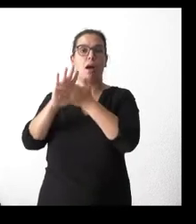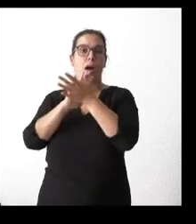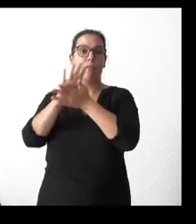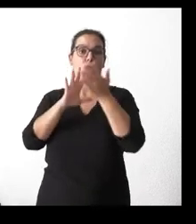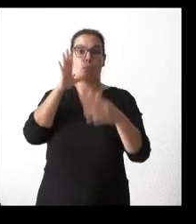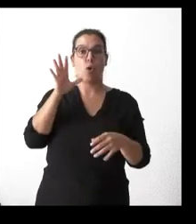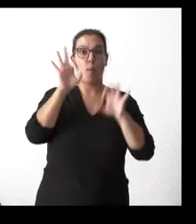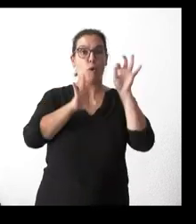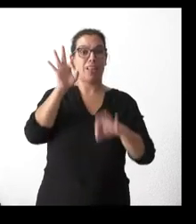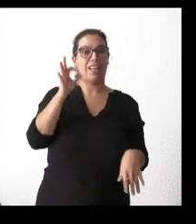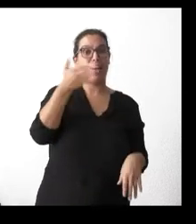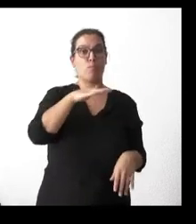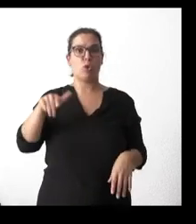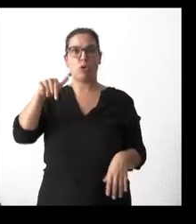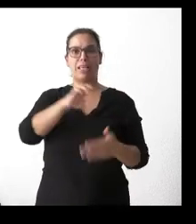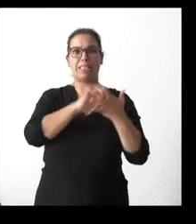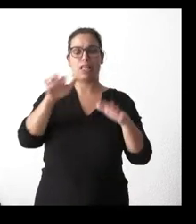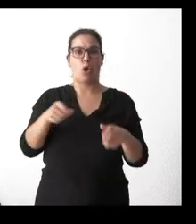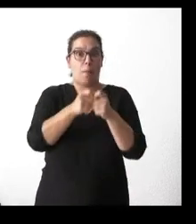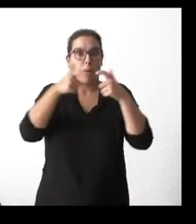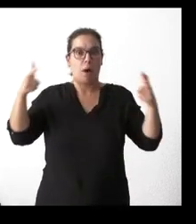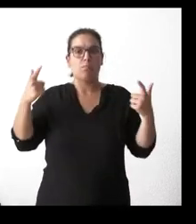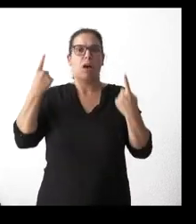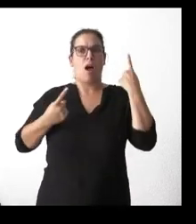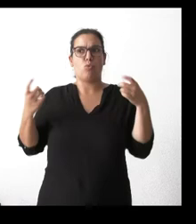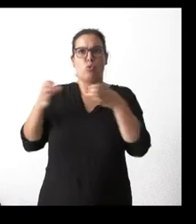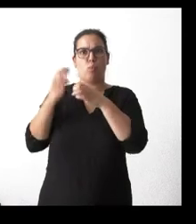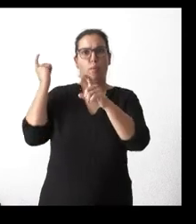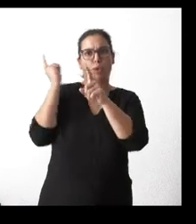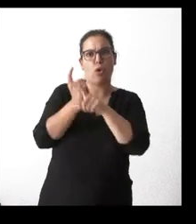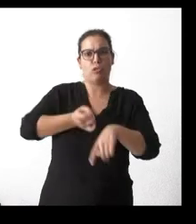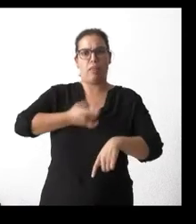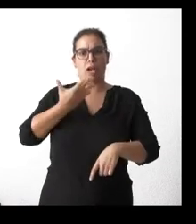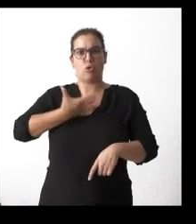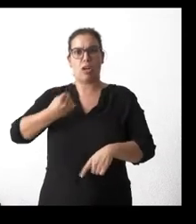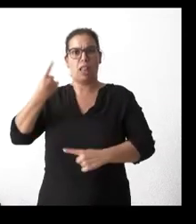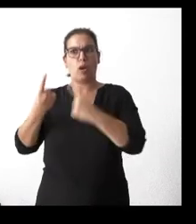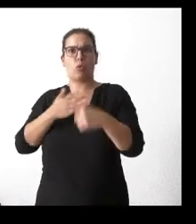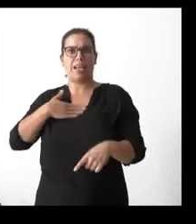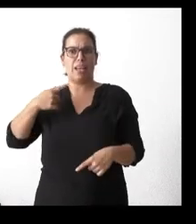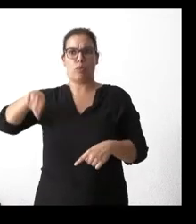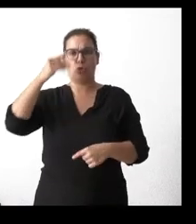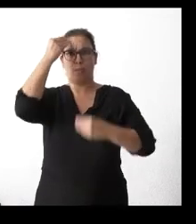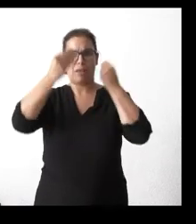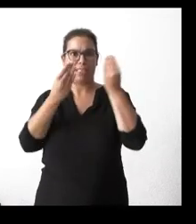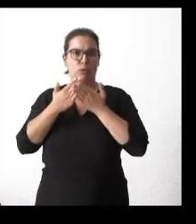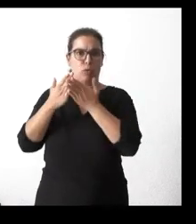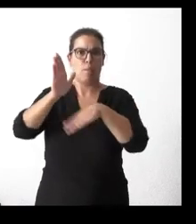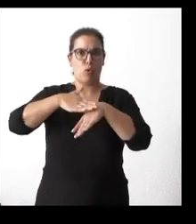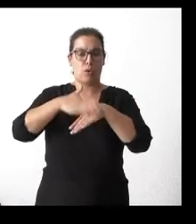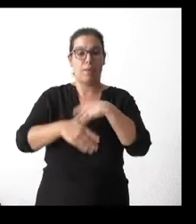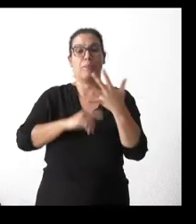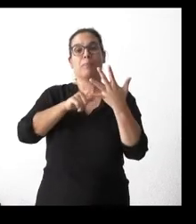algunos grupos de la oposición, sindicatos y algún alcalde de la comunidad. Y por otro lado, a la Consejería de Sanidad,